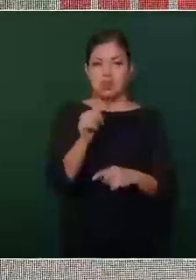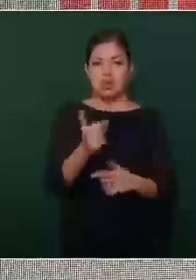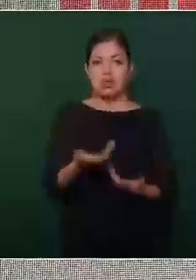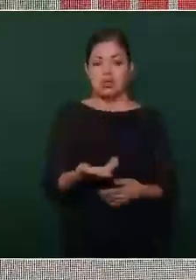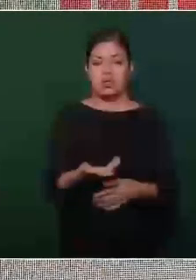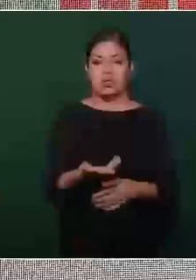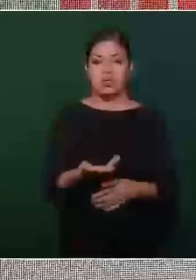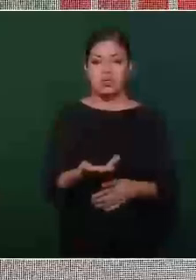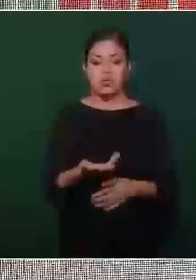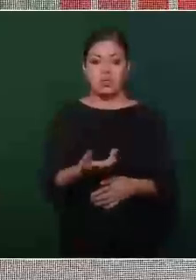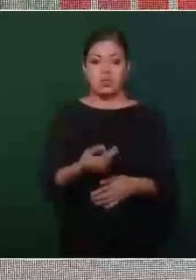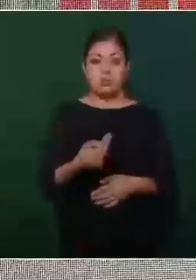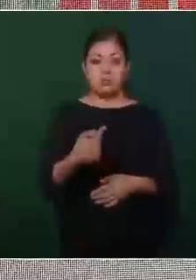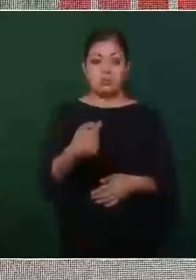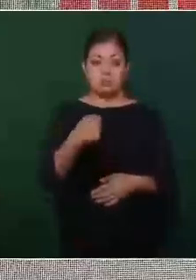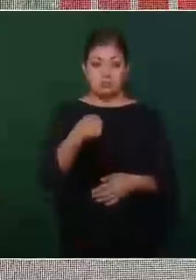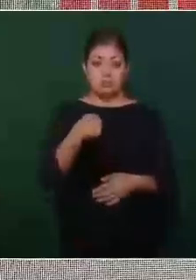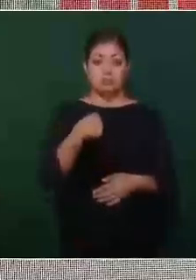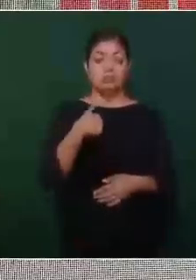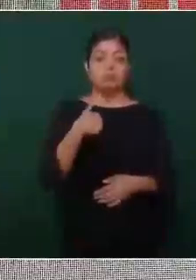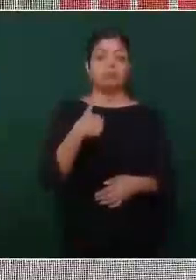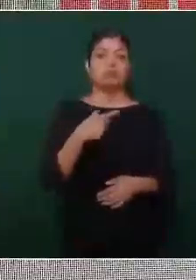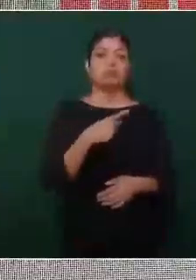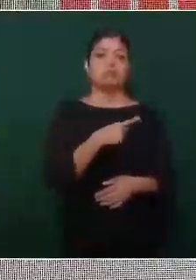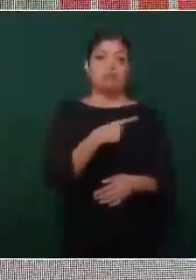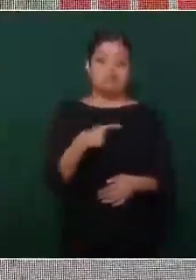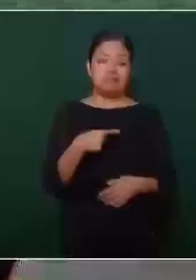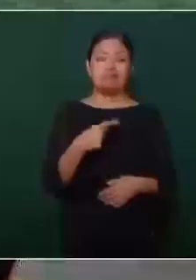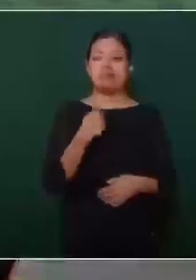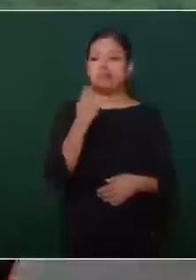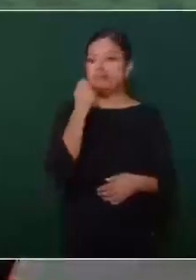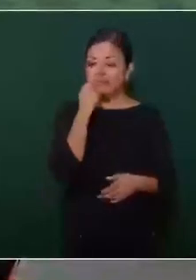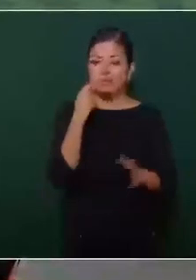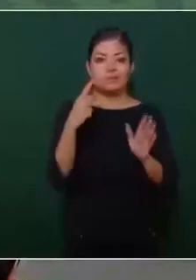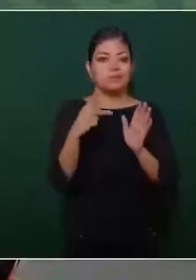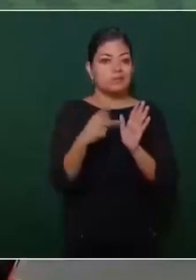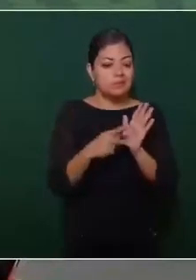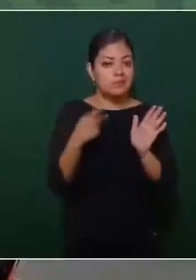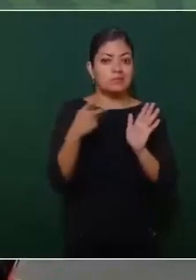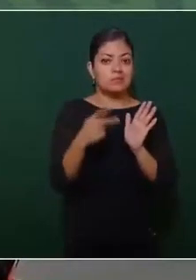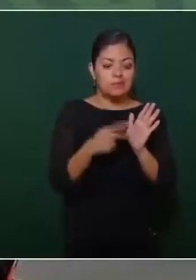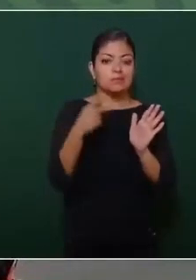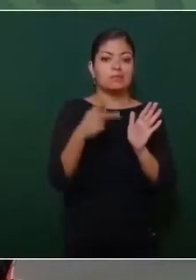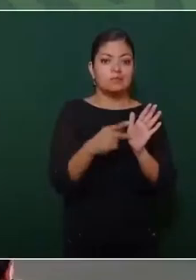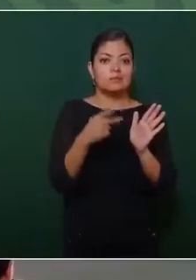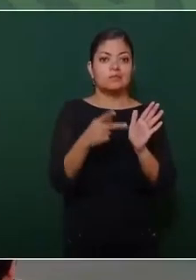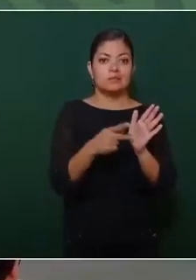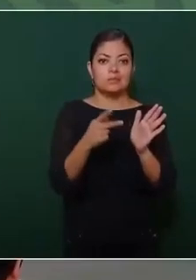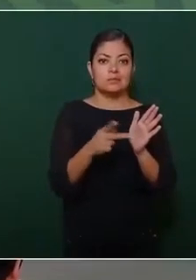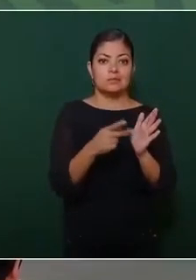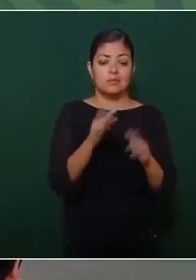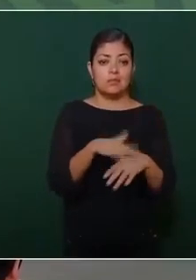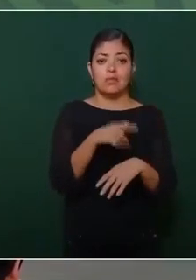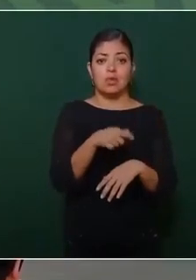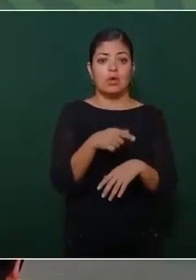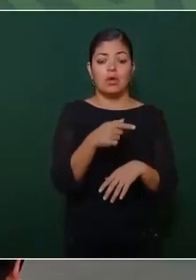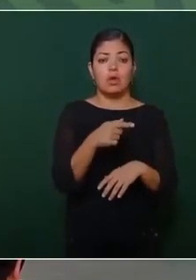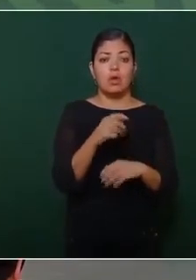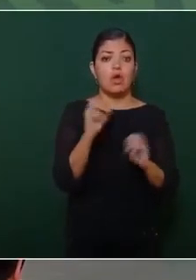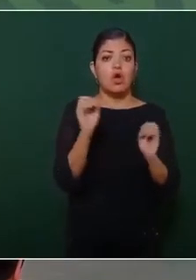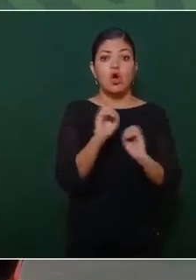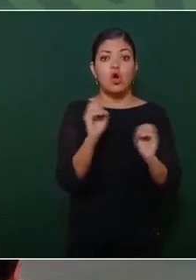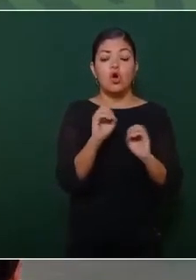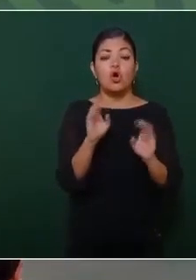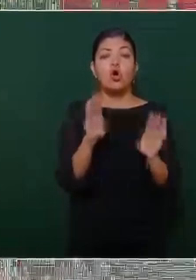Y lo tengo que estar repite y repite y repite, porque de esto no se habla en los medios.